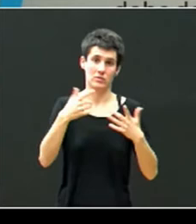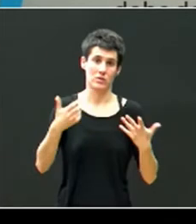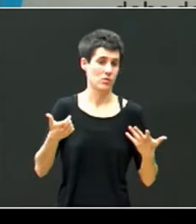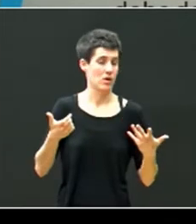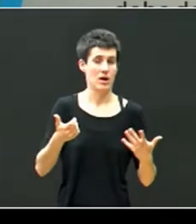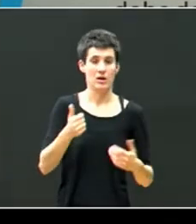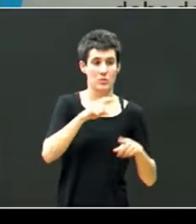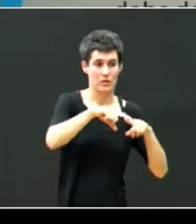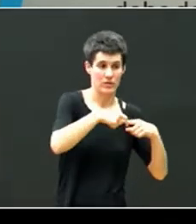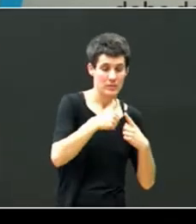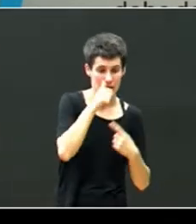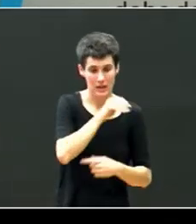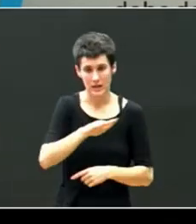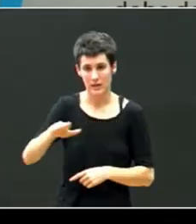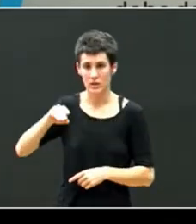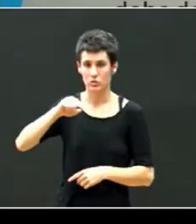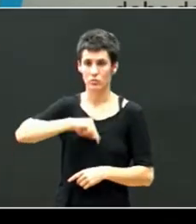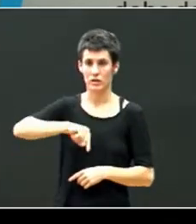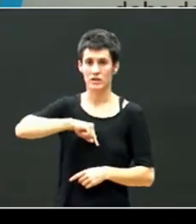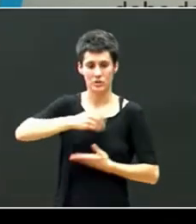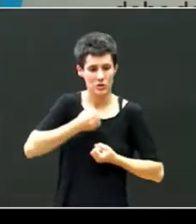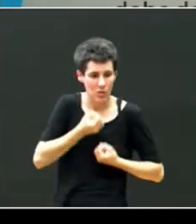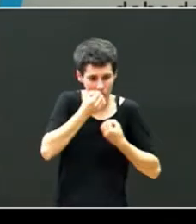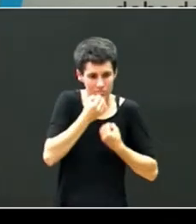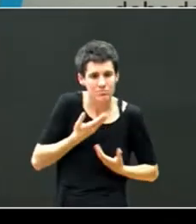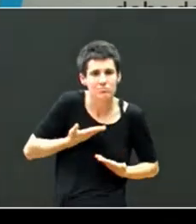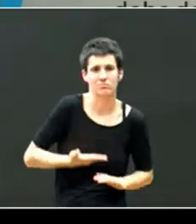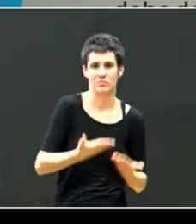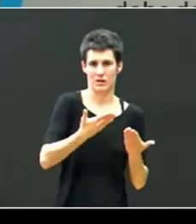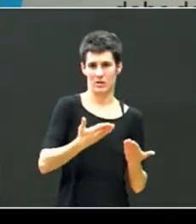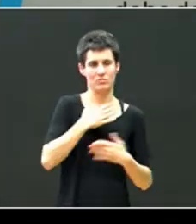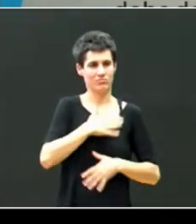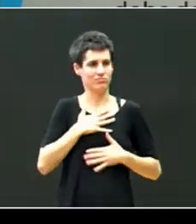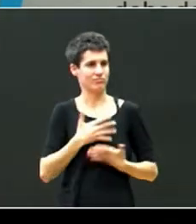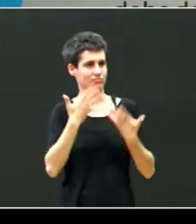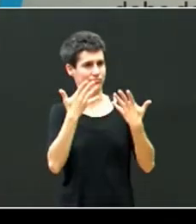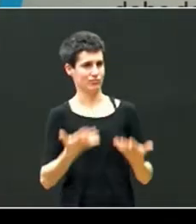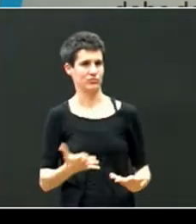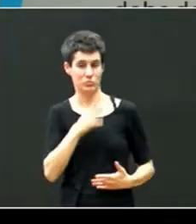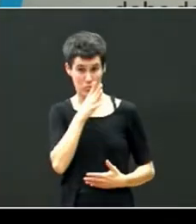escuela inclusiva y para eso la guía cuenta con ese plan de